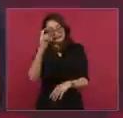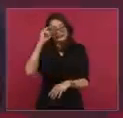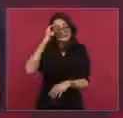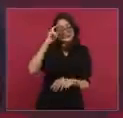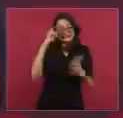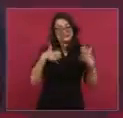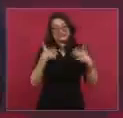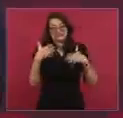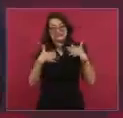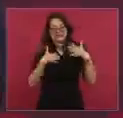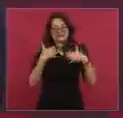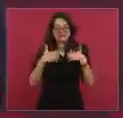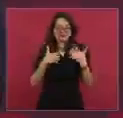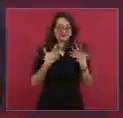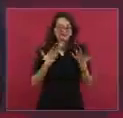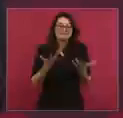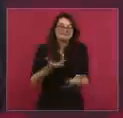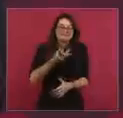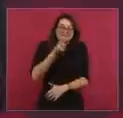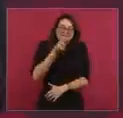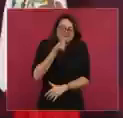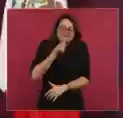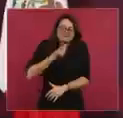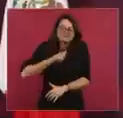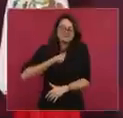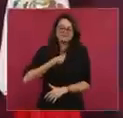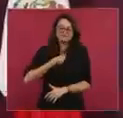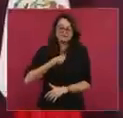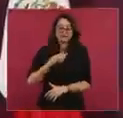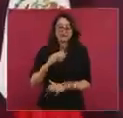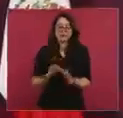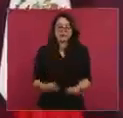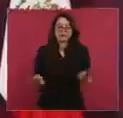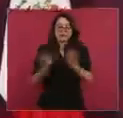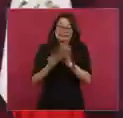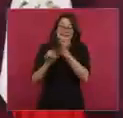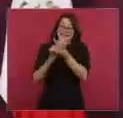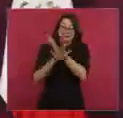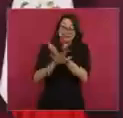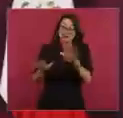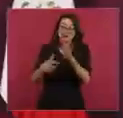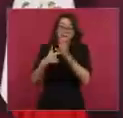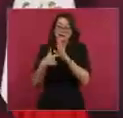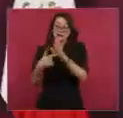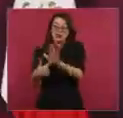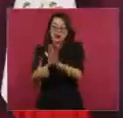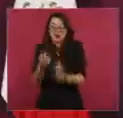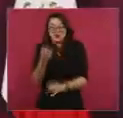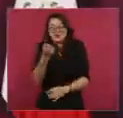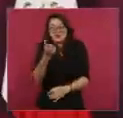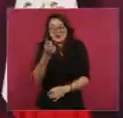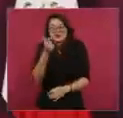ayuda que la gente sepa cómo vamos, es que todos los jueves